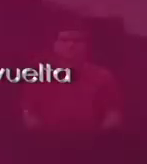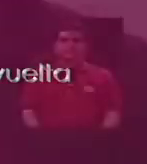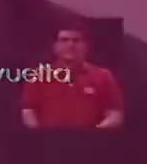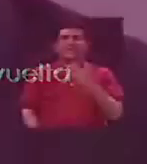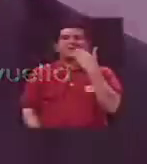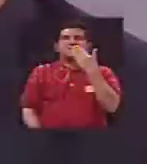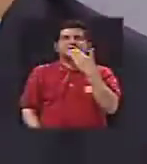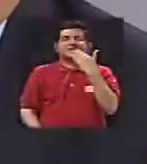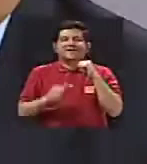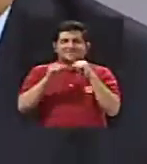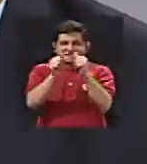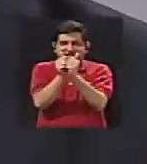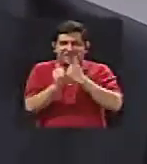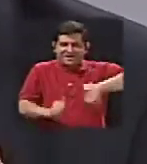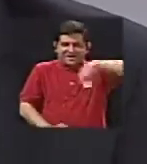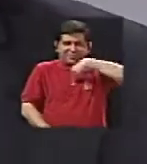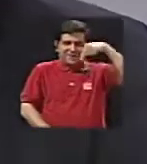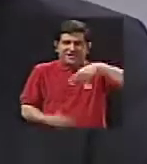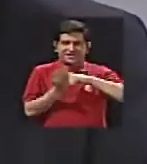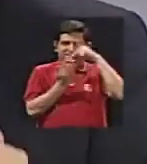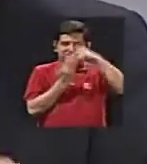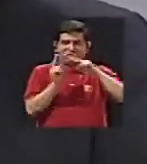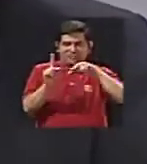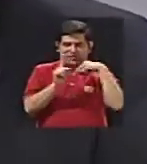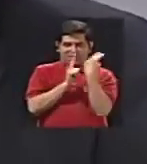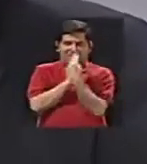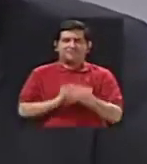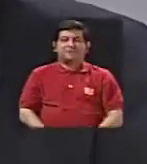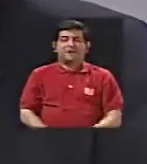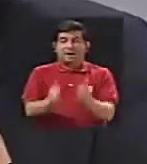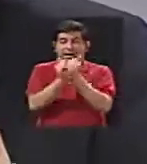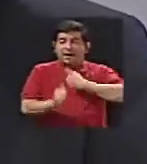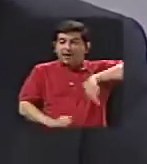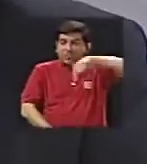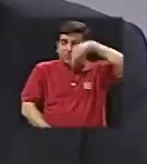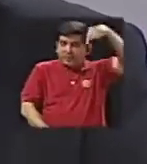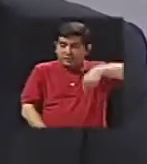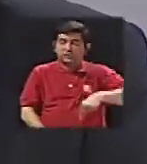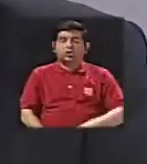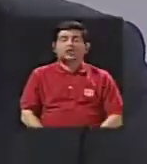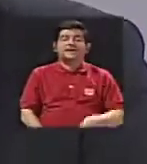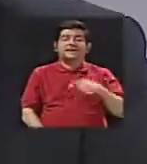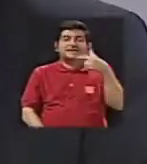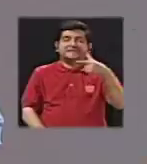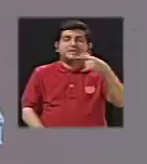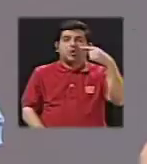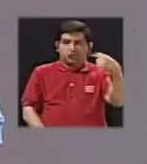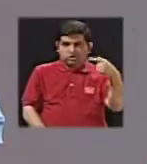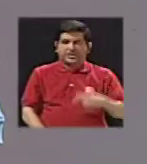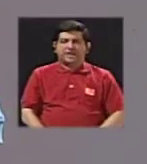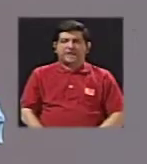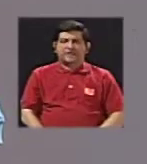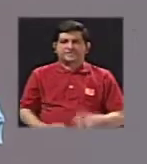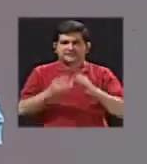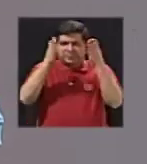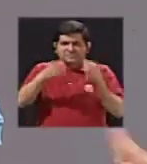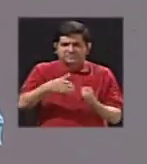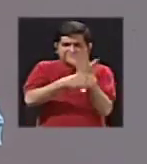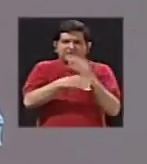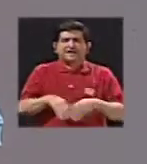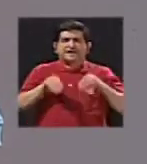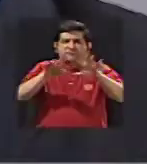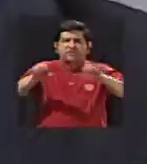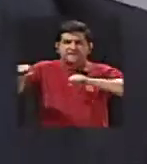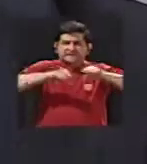Gracias por continuar con nosotros en su programa Puntos de Vista. En esta ocasión nos acompaña Gino González, vulcanólogo de la Red Sismológica Nacional y